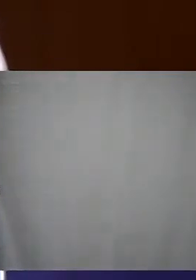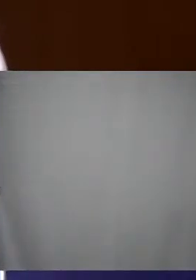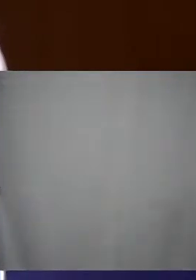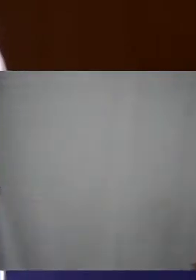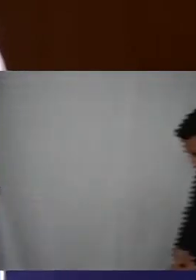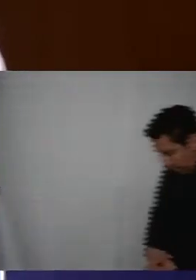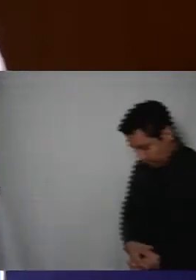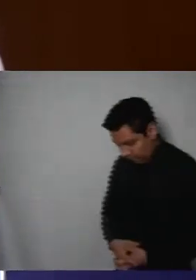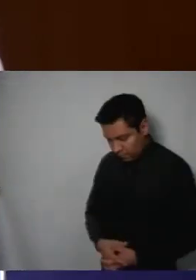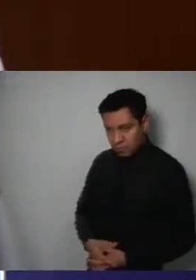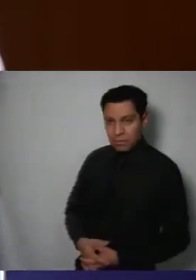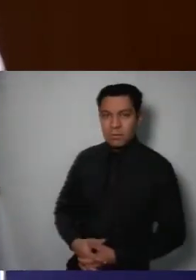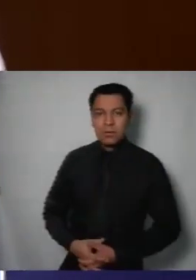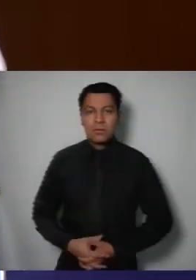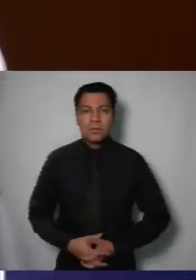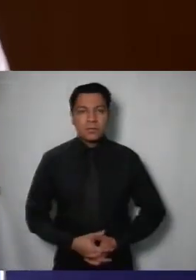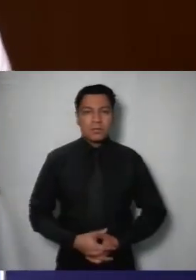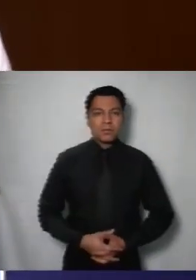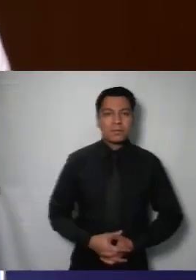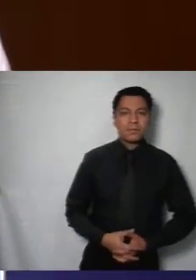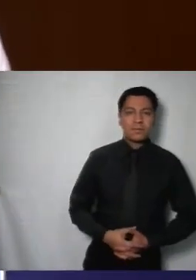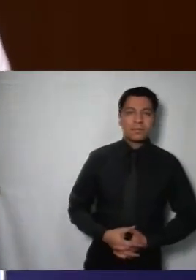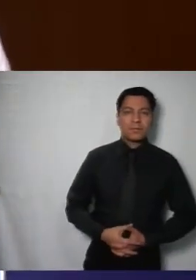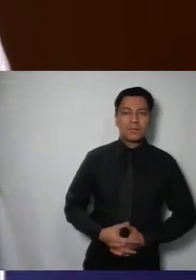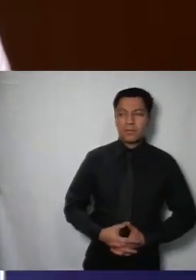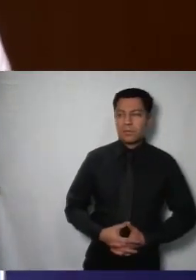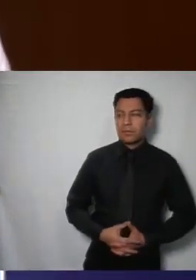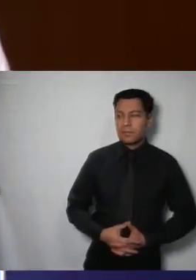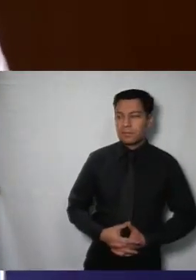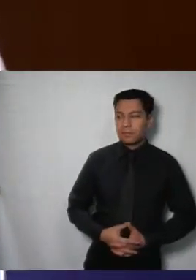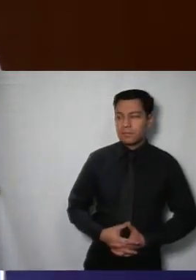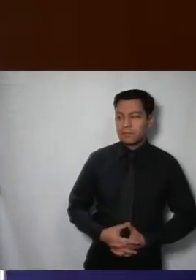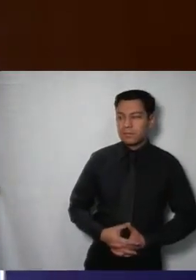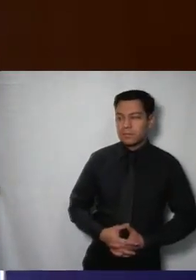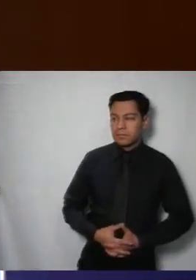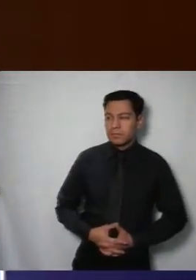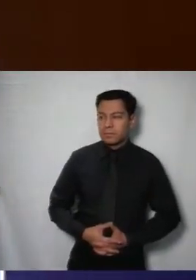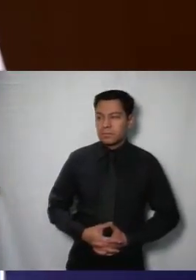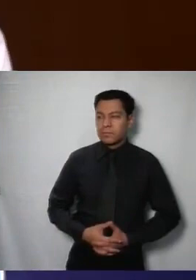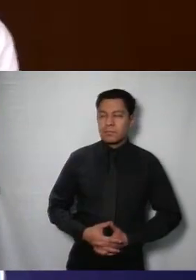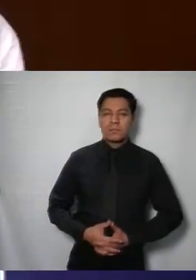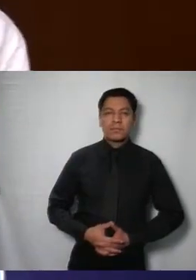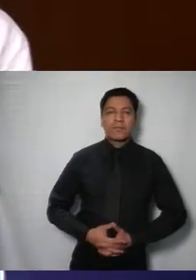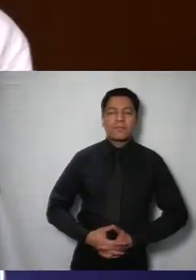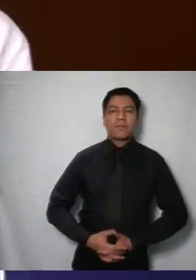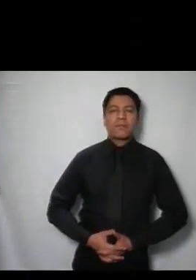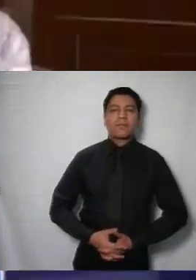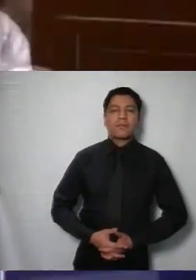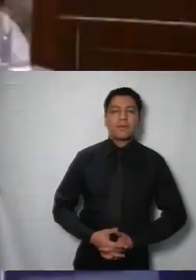agradecer aprovechar y pues ponernos a su disposición siempre muchísimas gracias